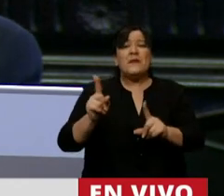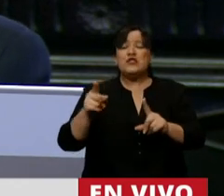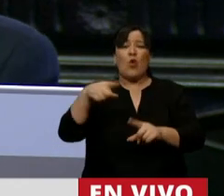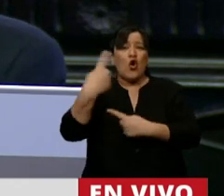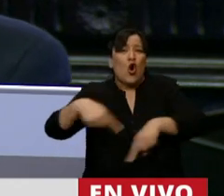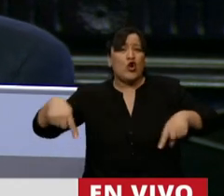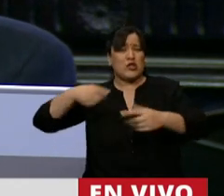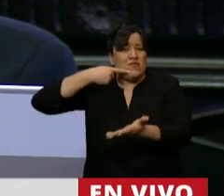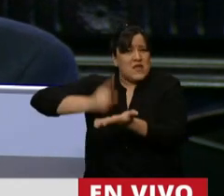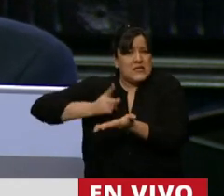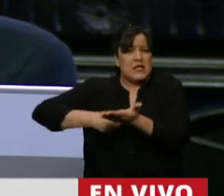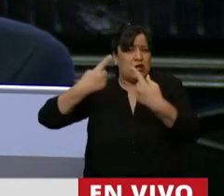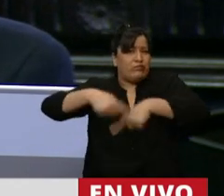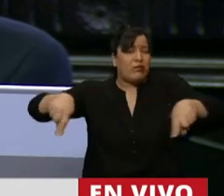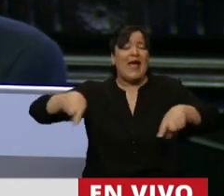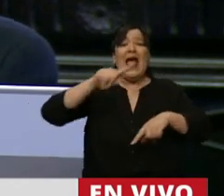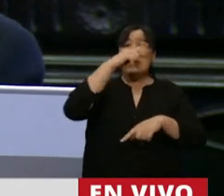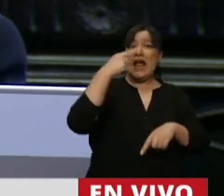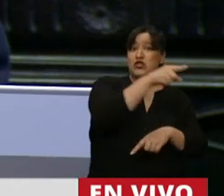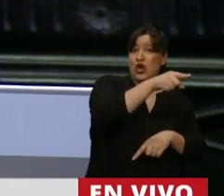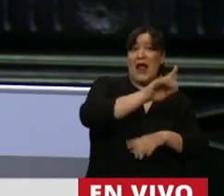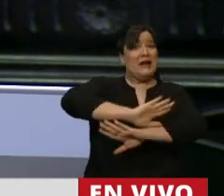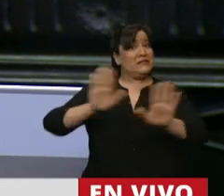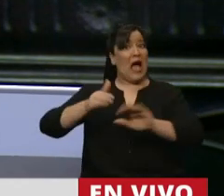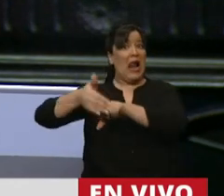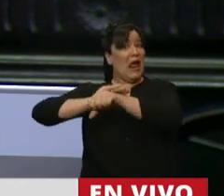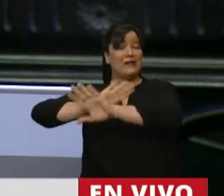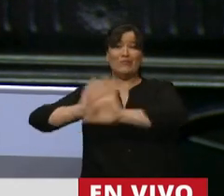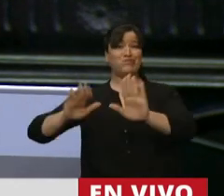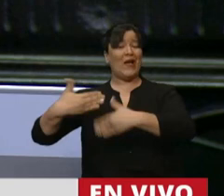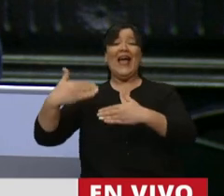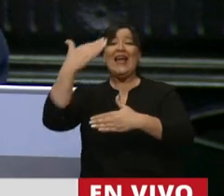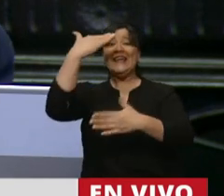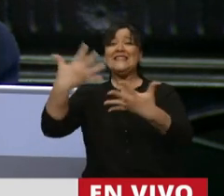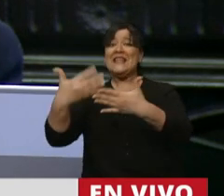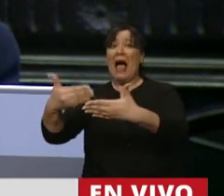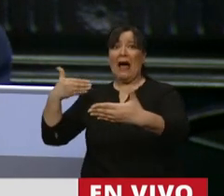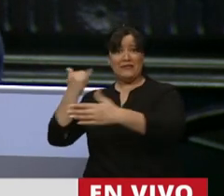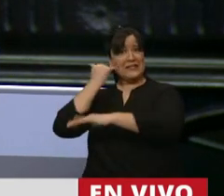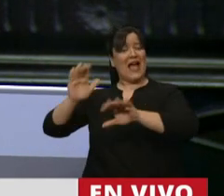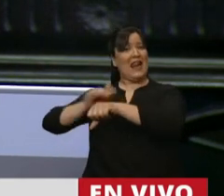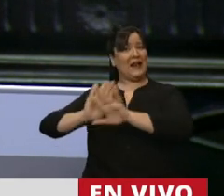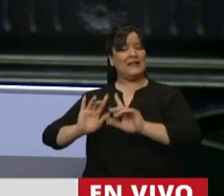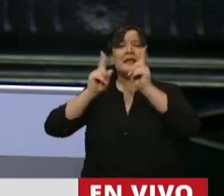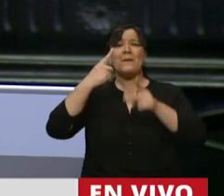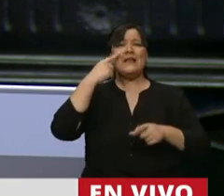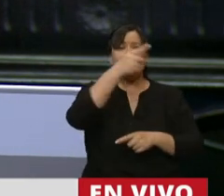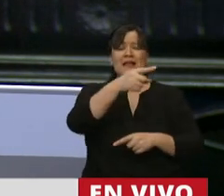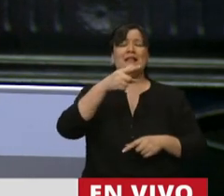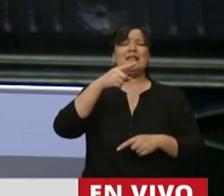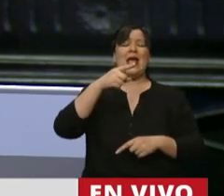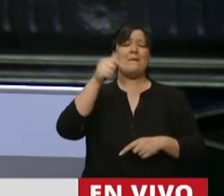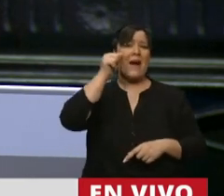implementaron a nivel nacional, ya lo había hecho Horacio Rodríguez Larreta 15 días antes, sin contar que también el Intendente de Mar del Plata, de Guillermo